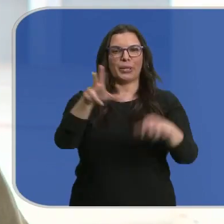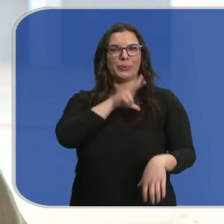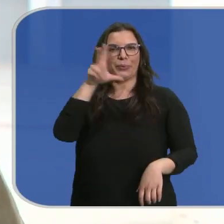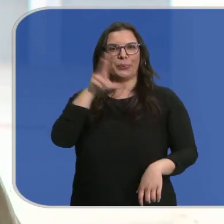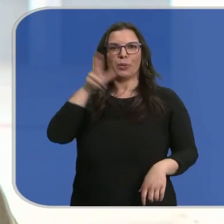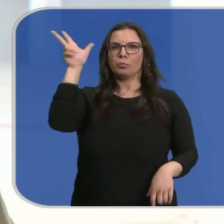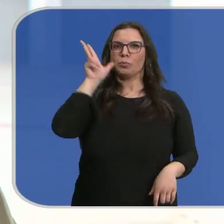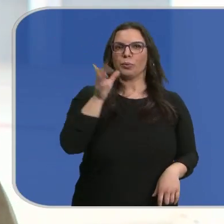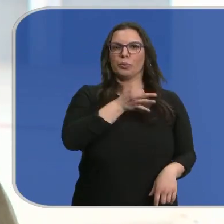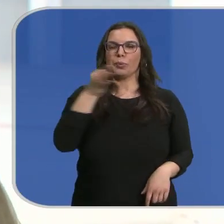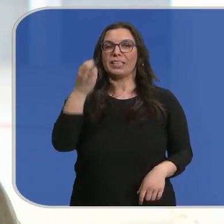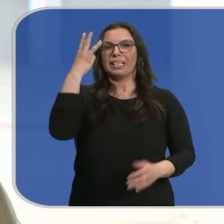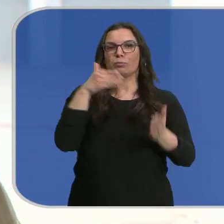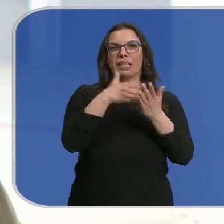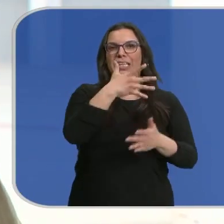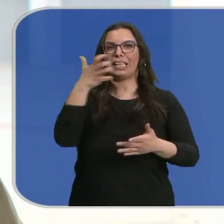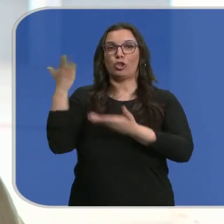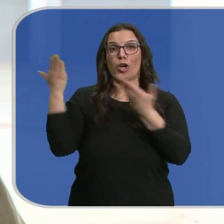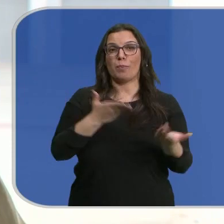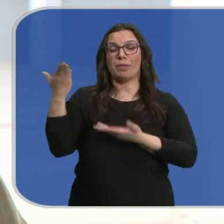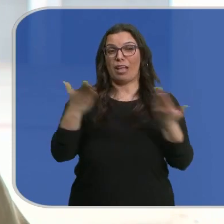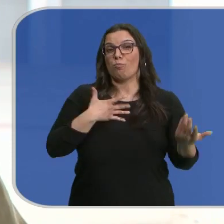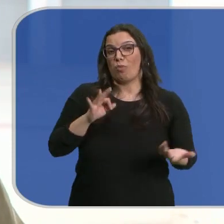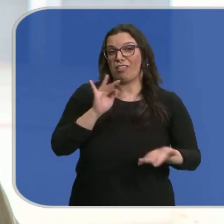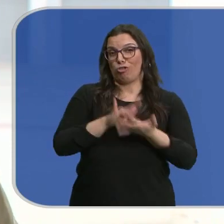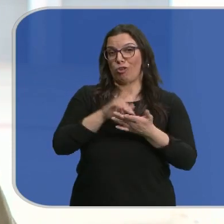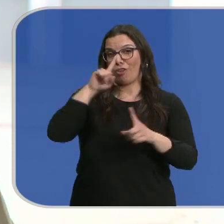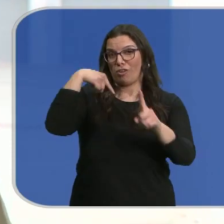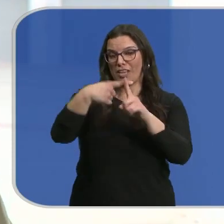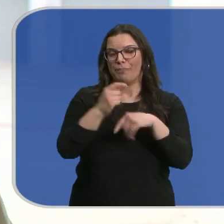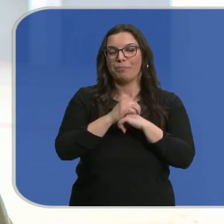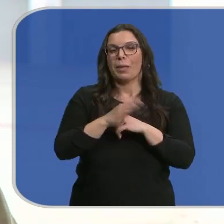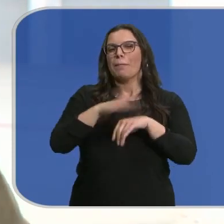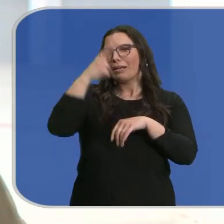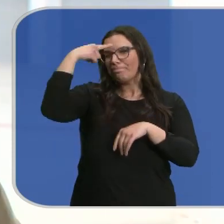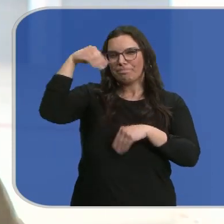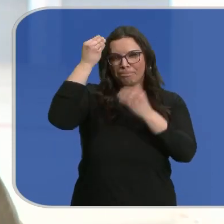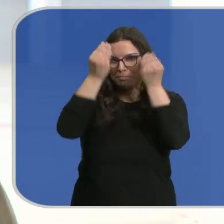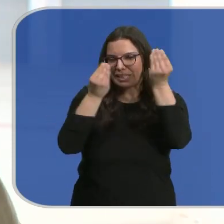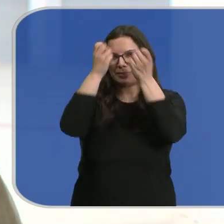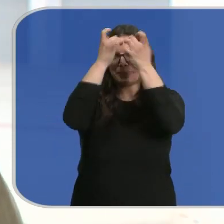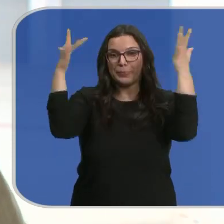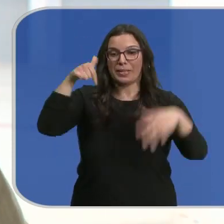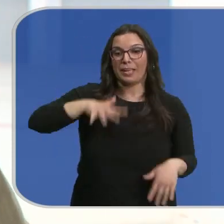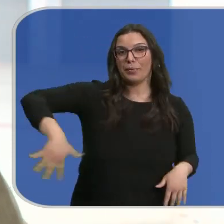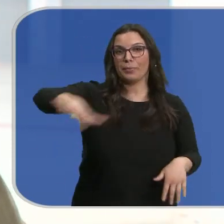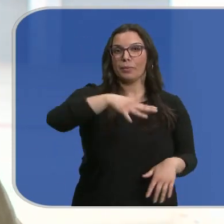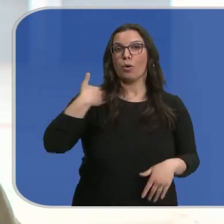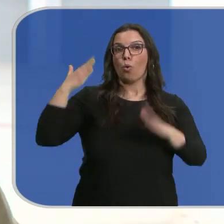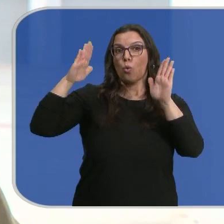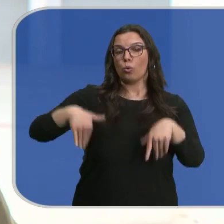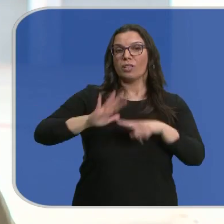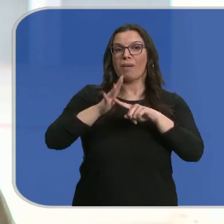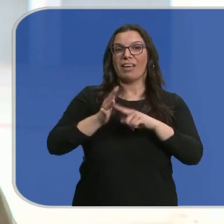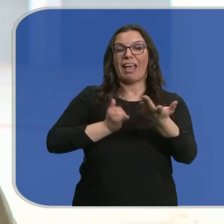y a los más de 3.500 invitados que podría acoger este evento. Para que se hagan una idea, en este espacio se acogió la última